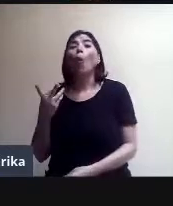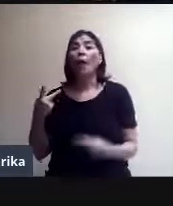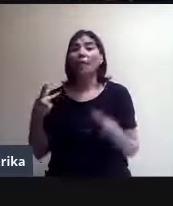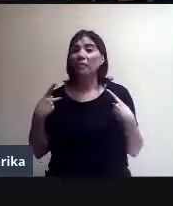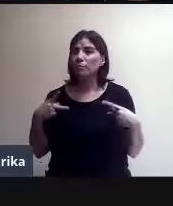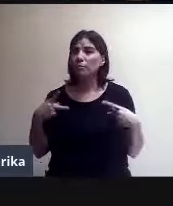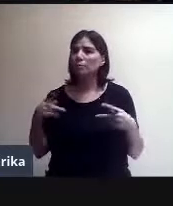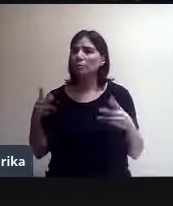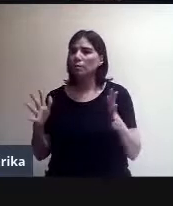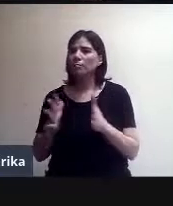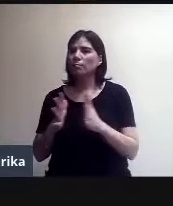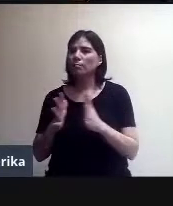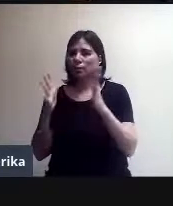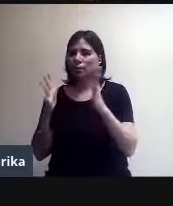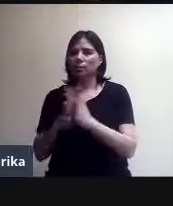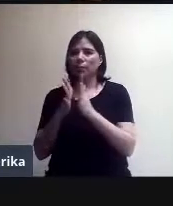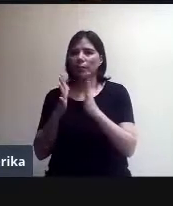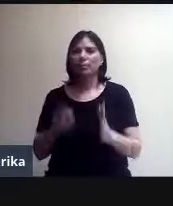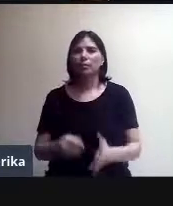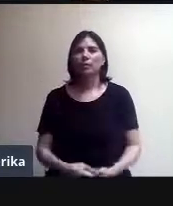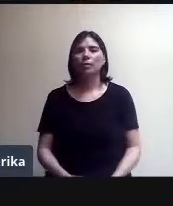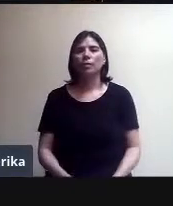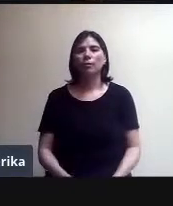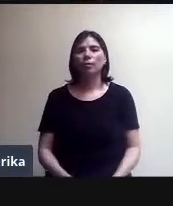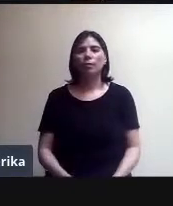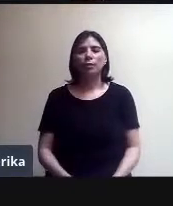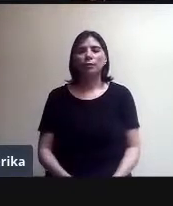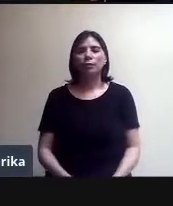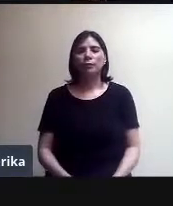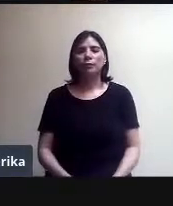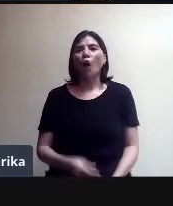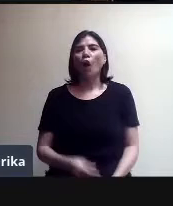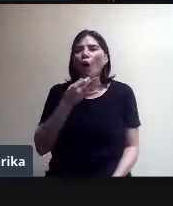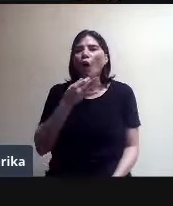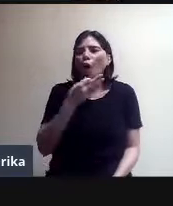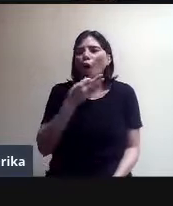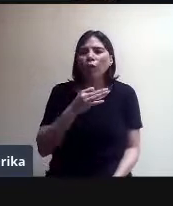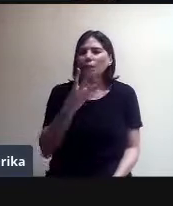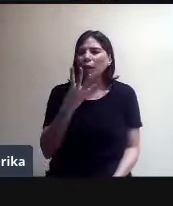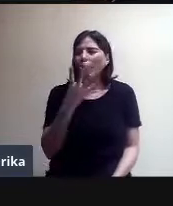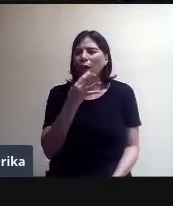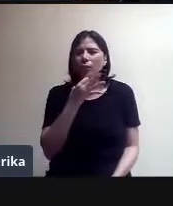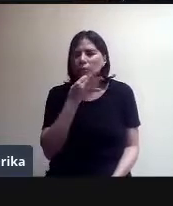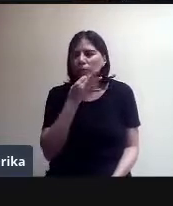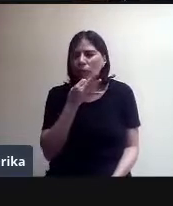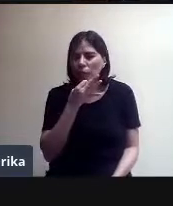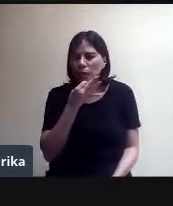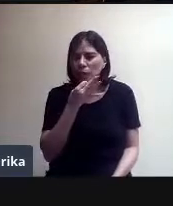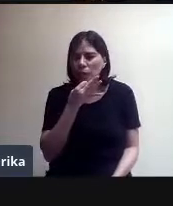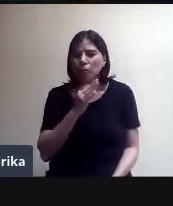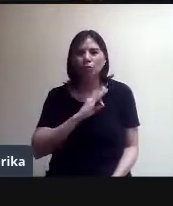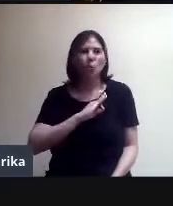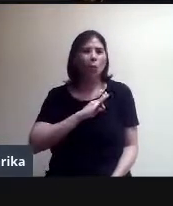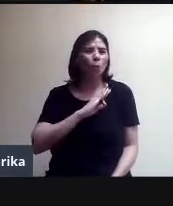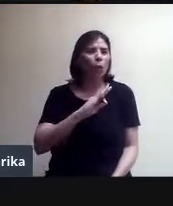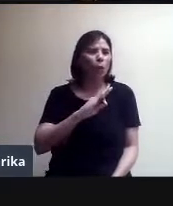Exacto. Nos van quedando cuatro minutos, ¿sabes? caray. Entonces, quería abordar algunas de las